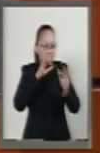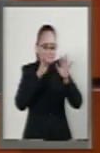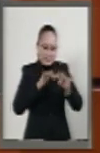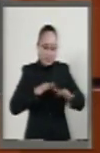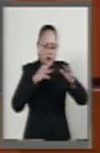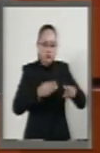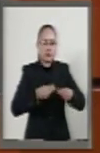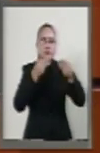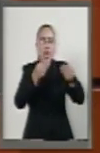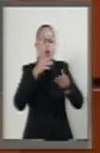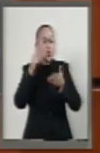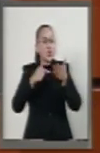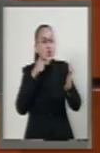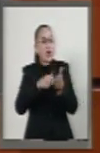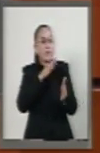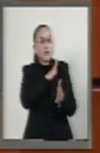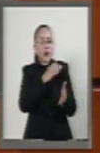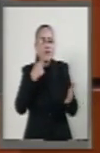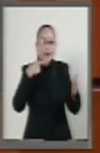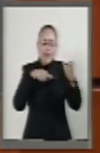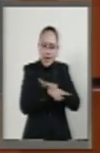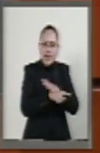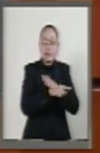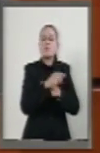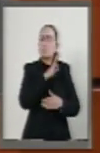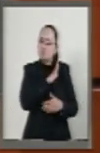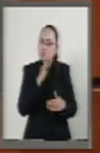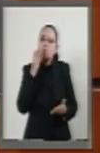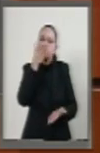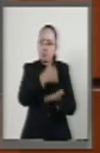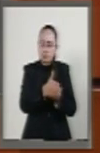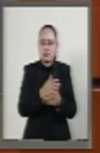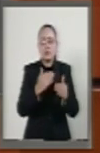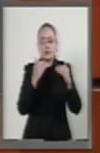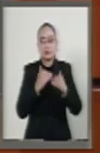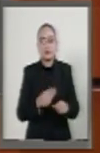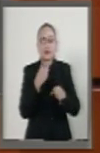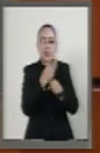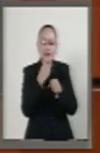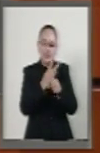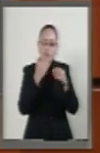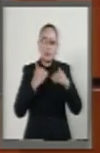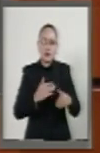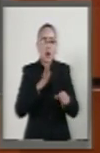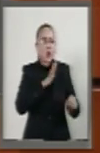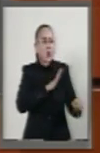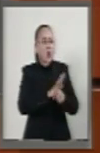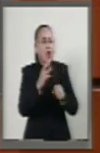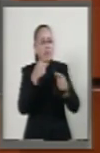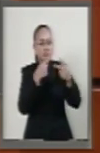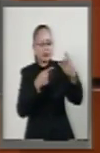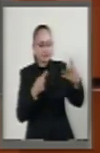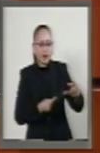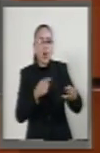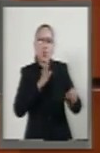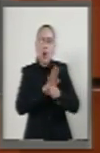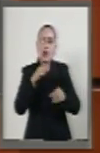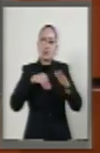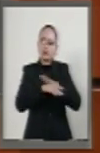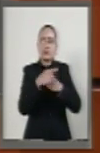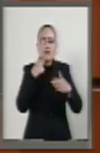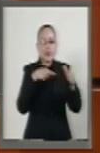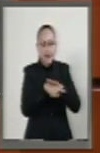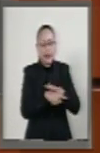donde pueda presentar denuncias y quejas. Tercero, el motivo de su presentación. Cuarto, los requisitos